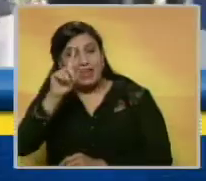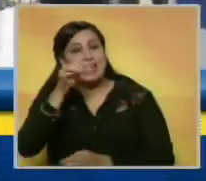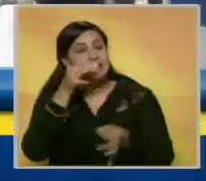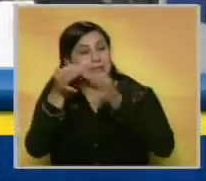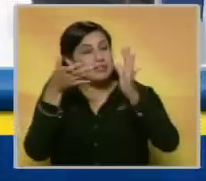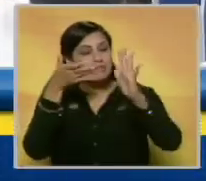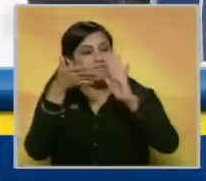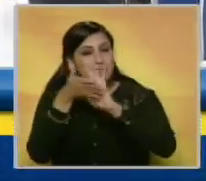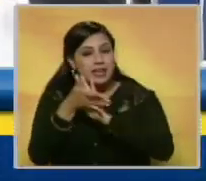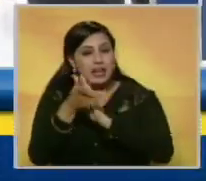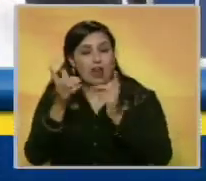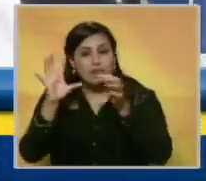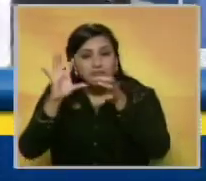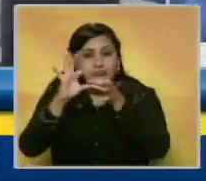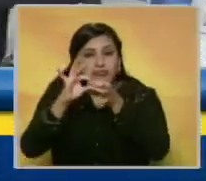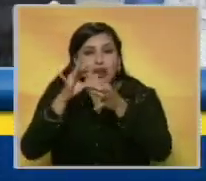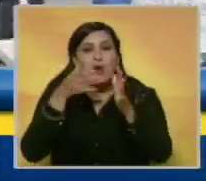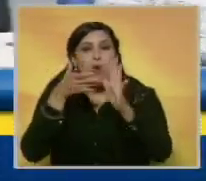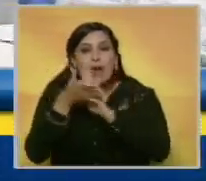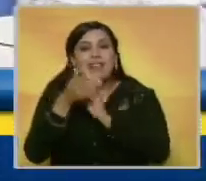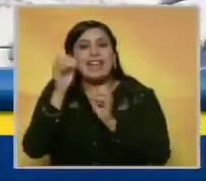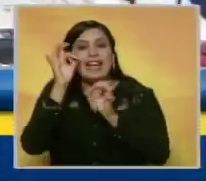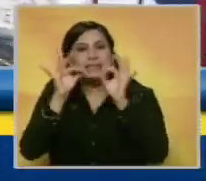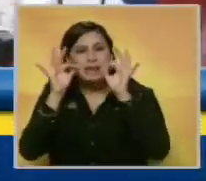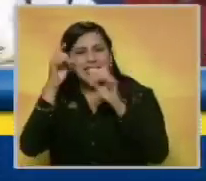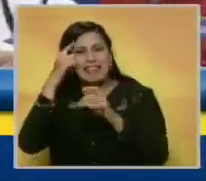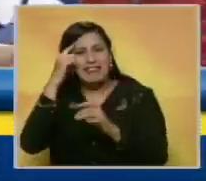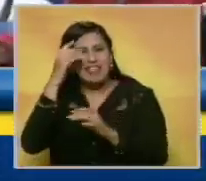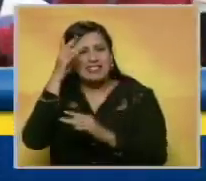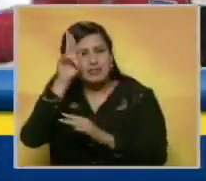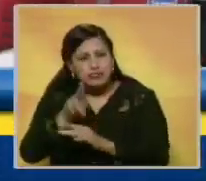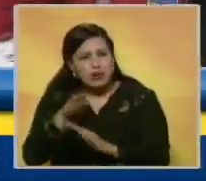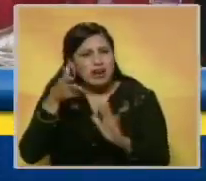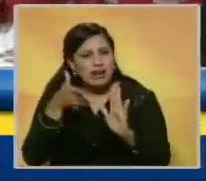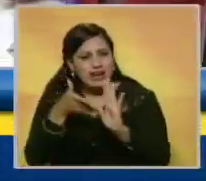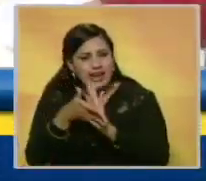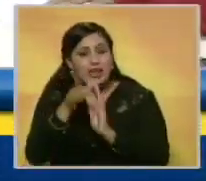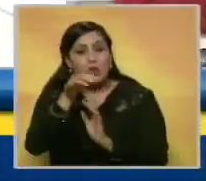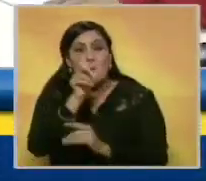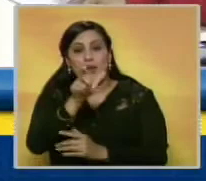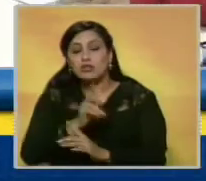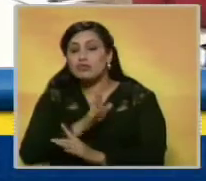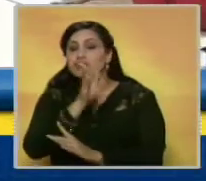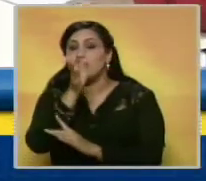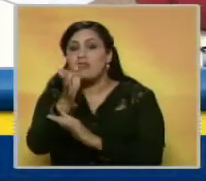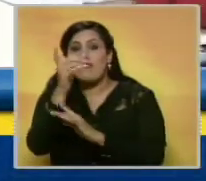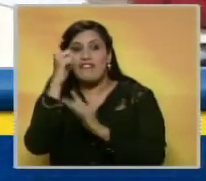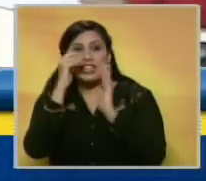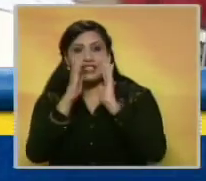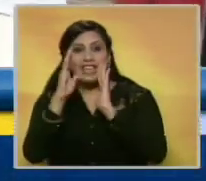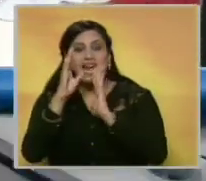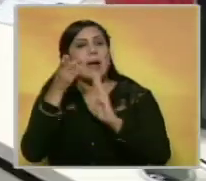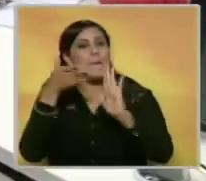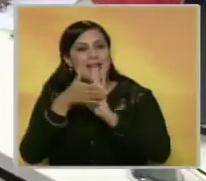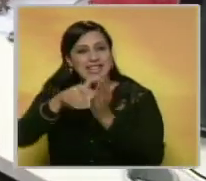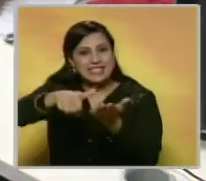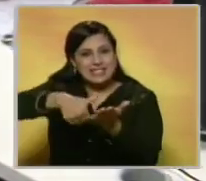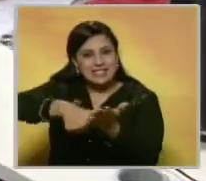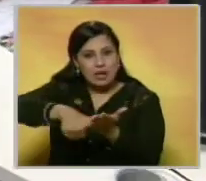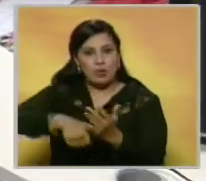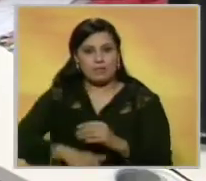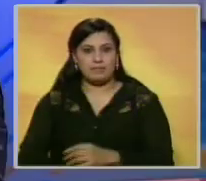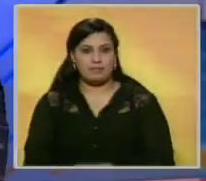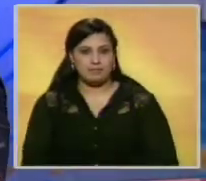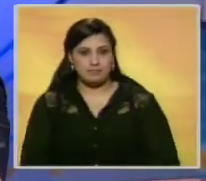específicamente en el enlace referente a la jornada especial de cedulación, a través del cual podrán programar sus citas para tramitar el